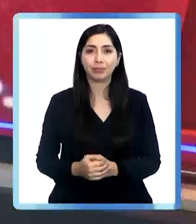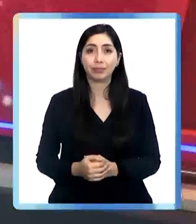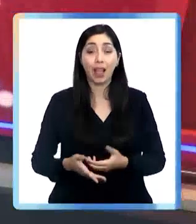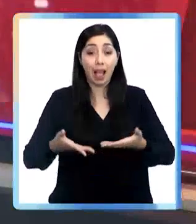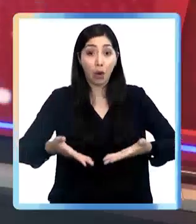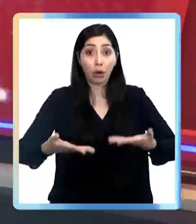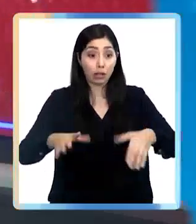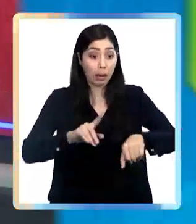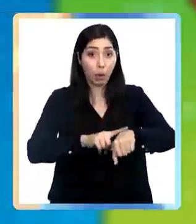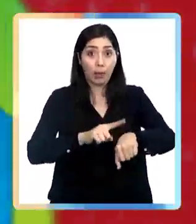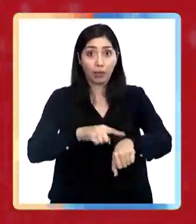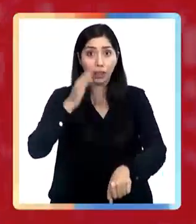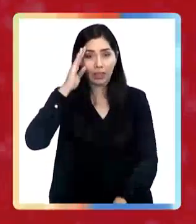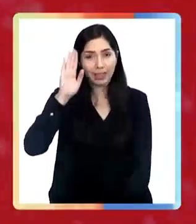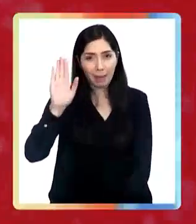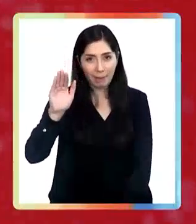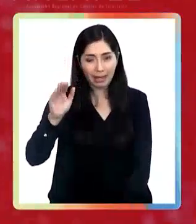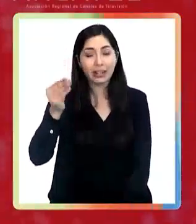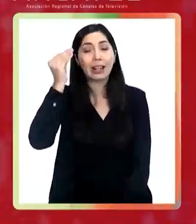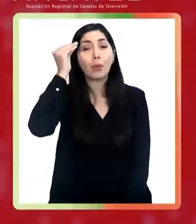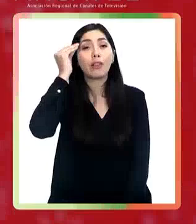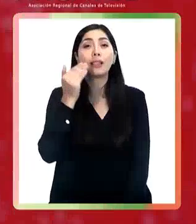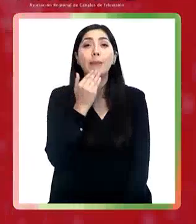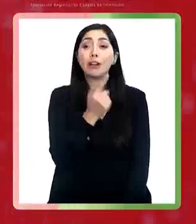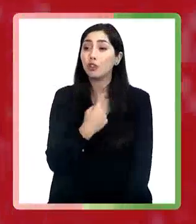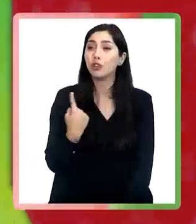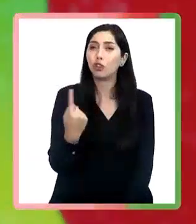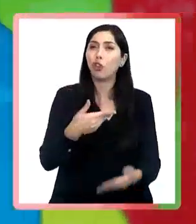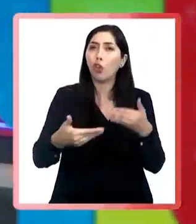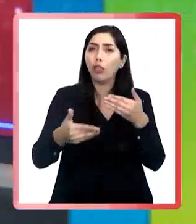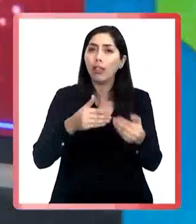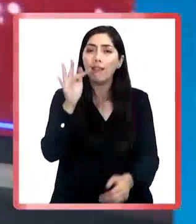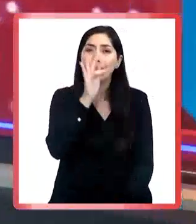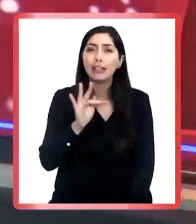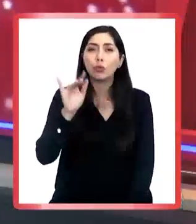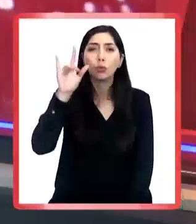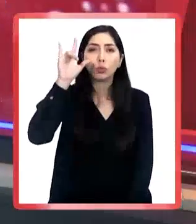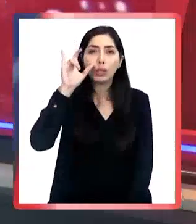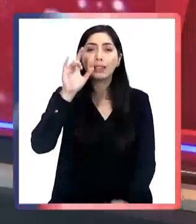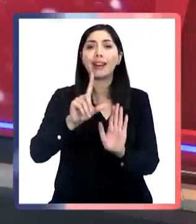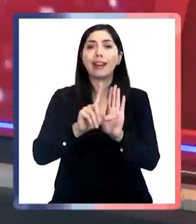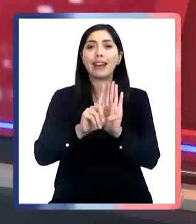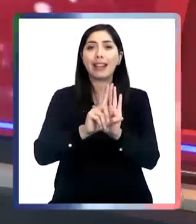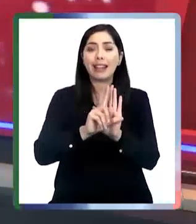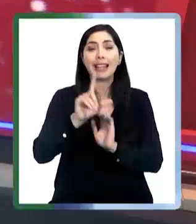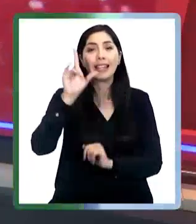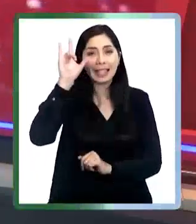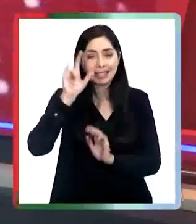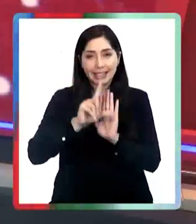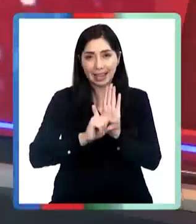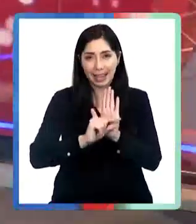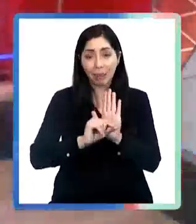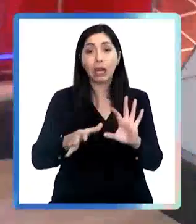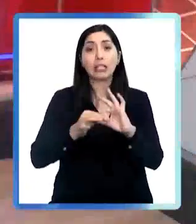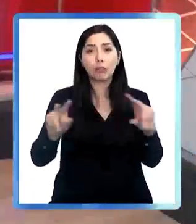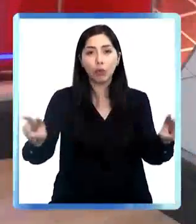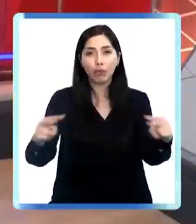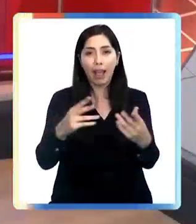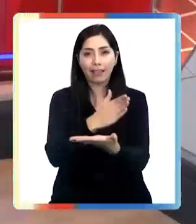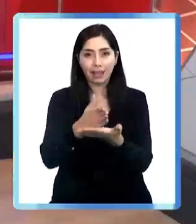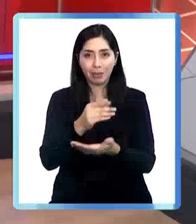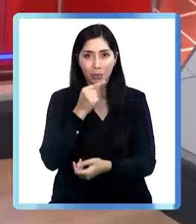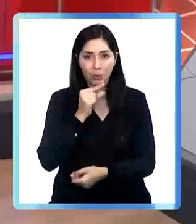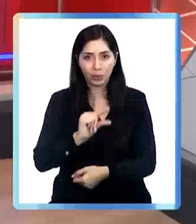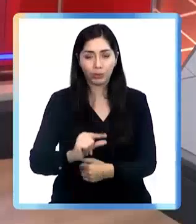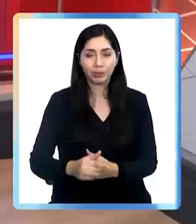Llegó el momento de despedirnos y recuerden que también estamos en Facebook, Twitter e Instagram. Gracias por acompañarnos y